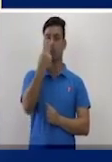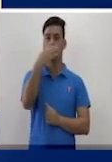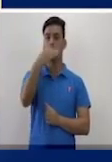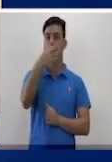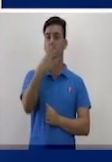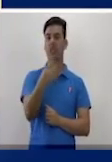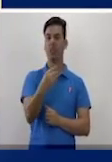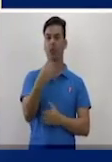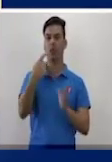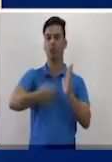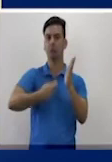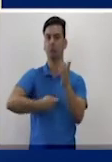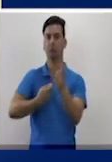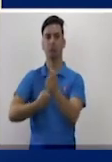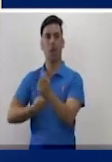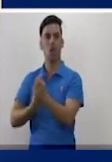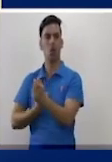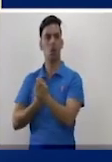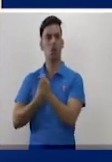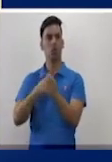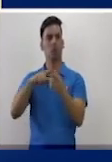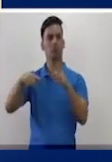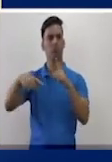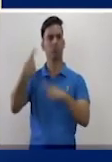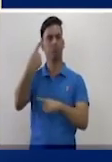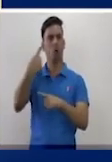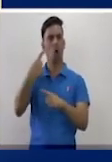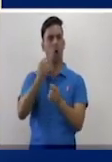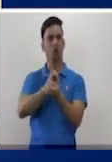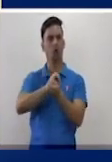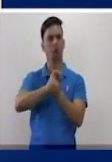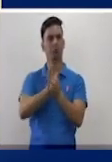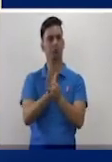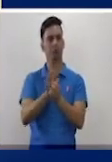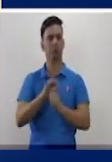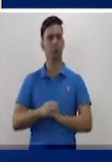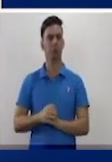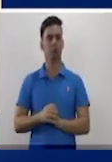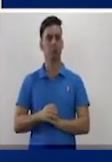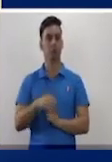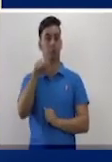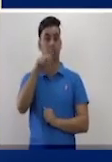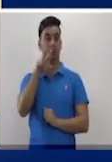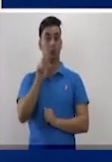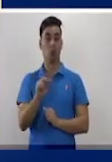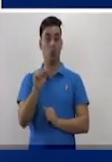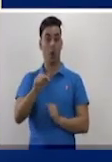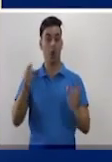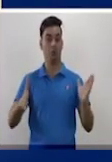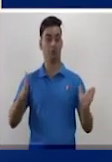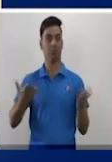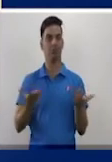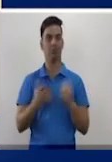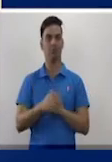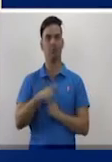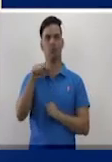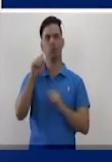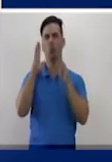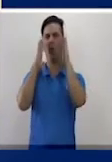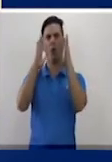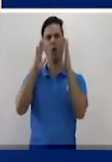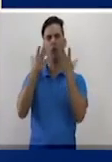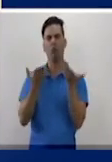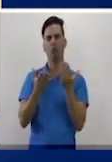actualizado. Tú has escuchado en las intervenciones en las mesas redondas y en los programas informativos,